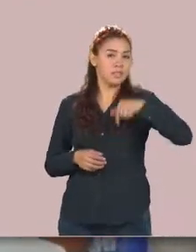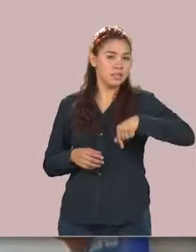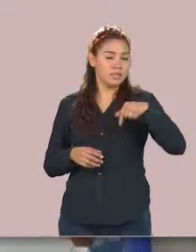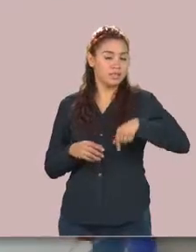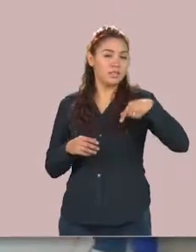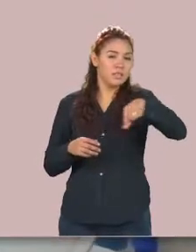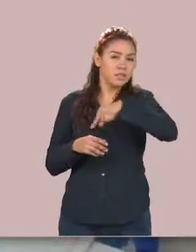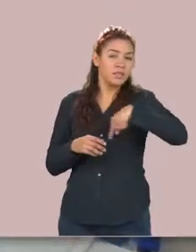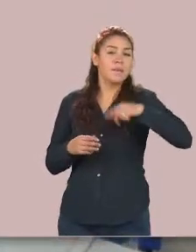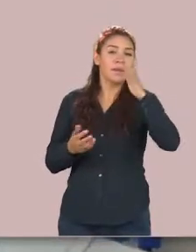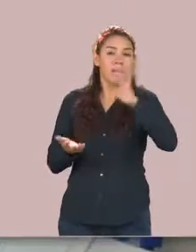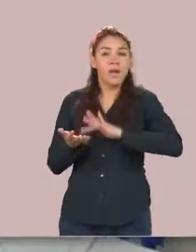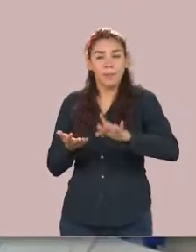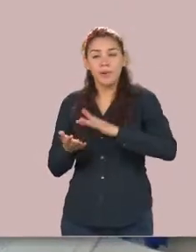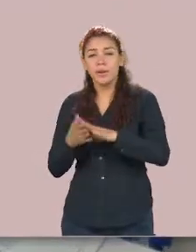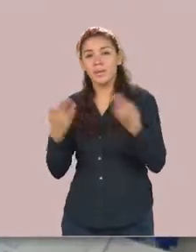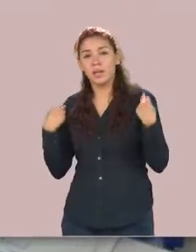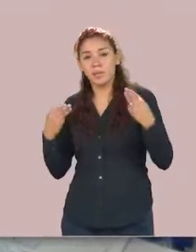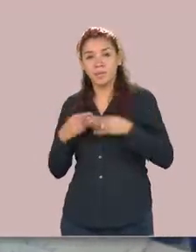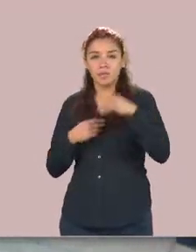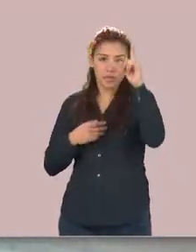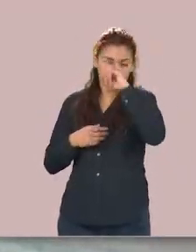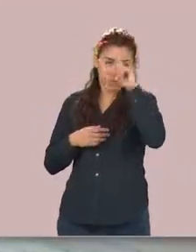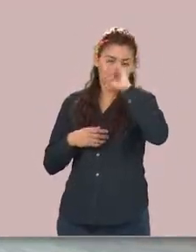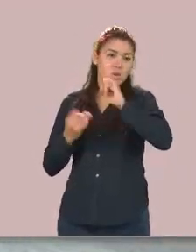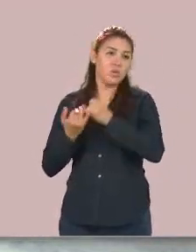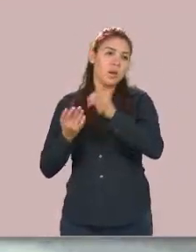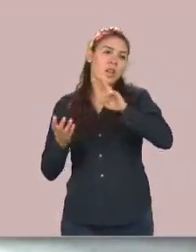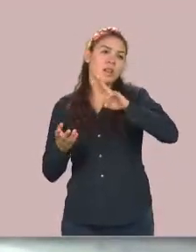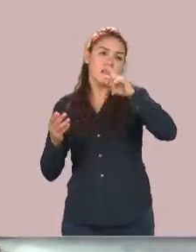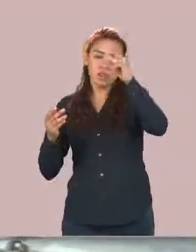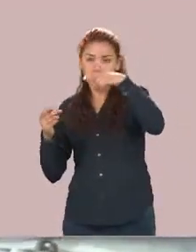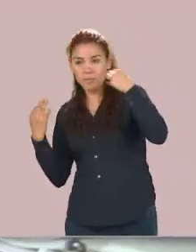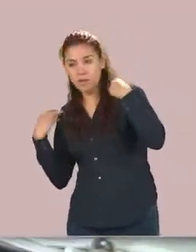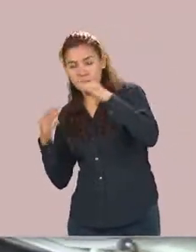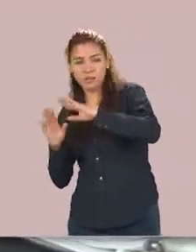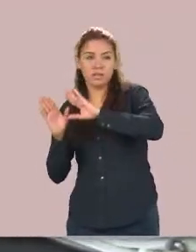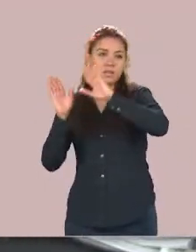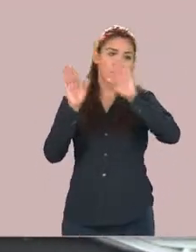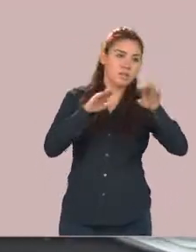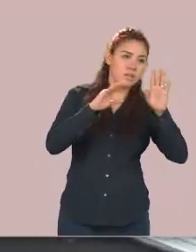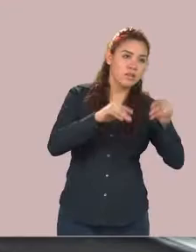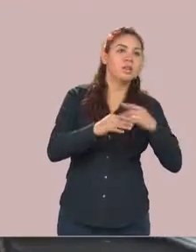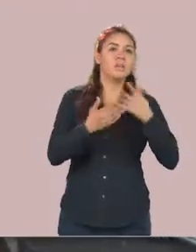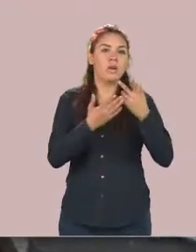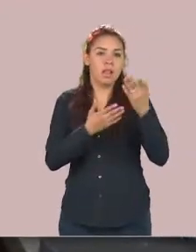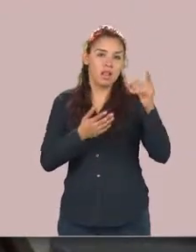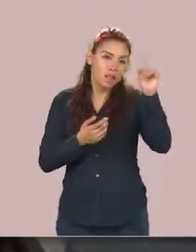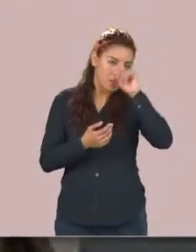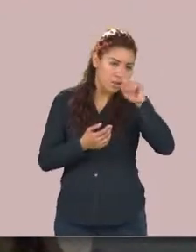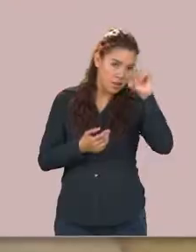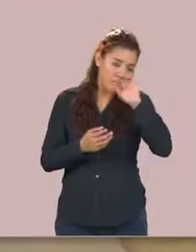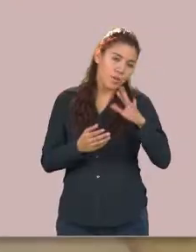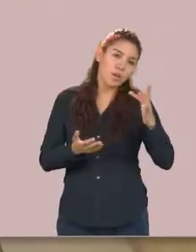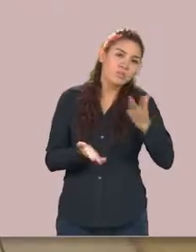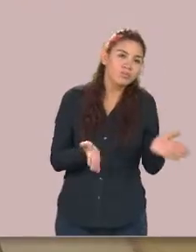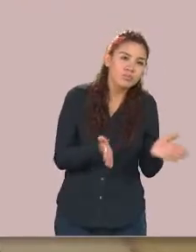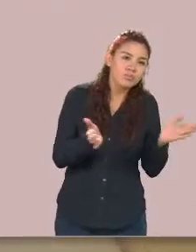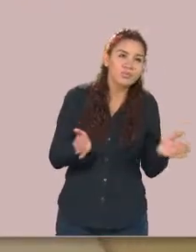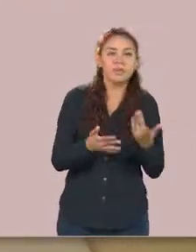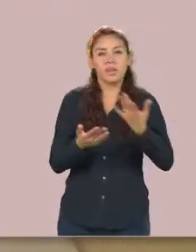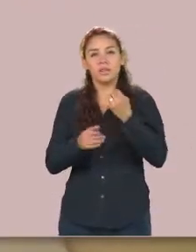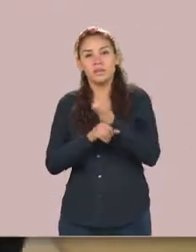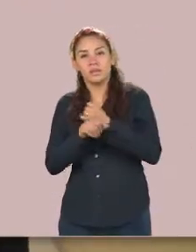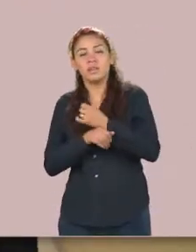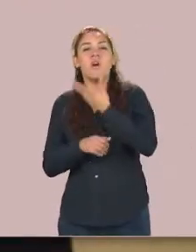en el apoyo a los maestros, así como en la motivación para quienes deseen empezar en la labor investigativa lo hagan lo más pronto posible. Jorge Lera